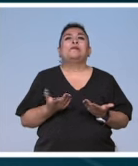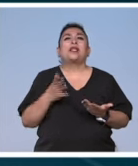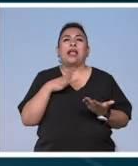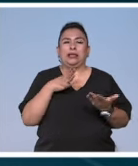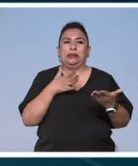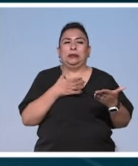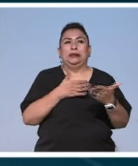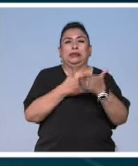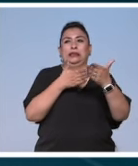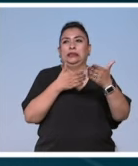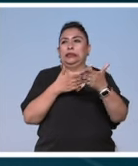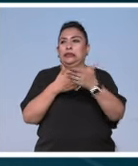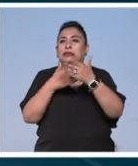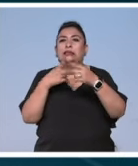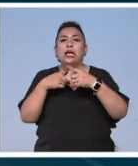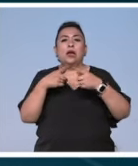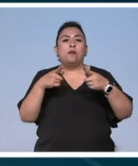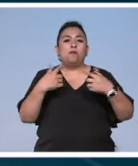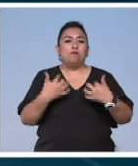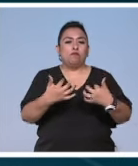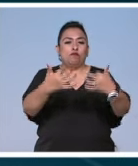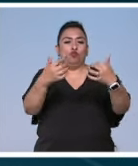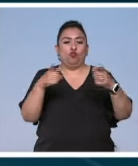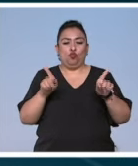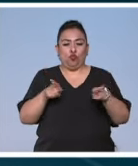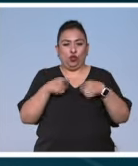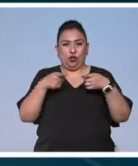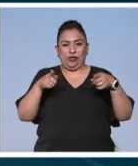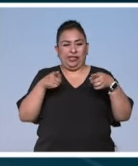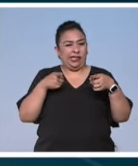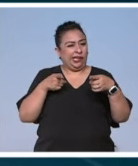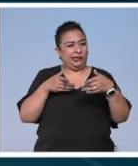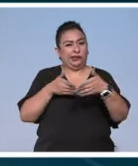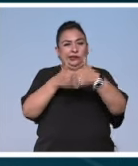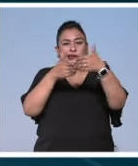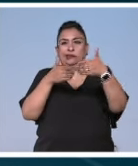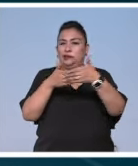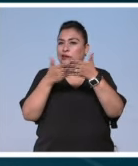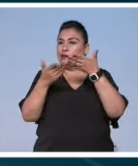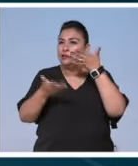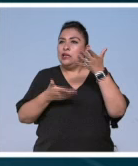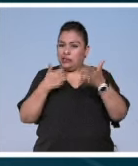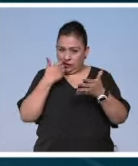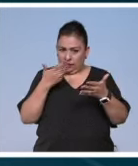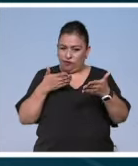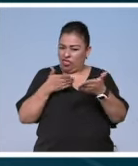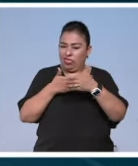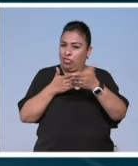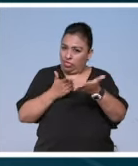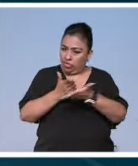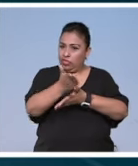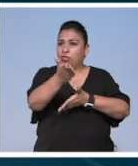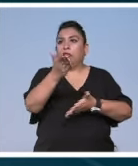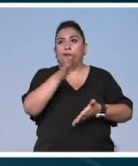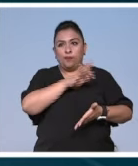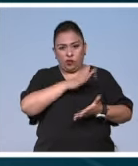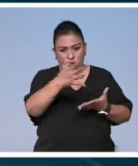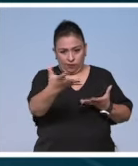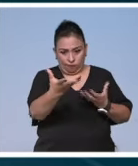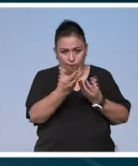una barrera entre el público y la música clásica y justo lo que buscamos es poder acercarnos de una manera